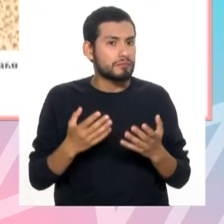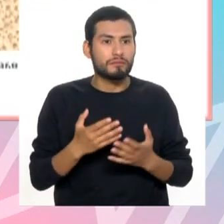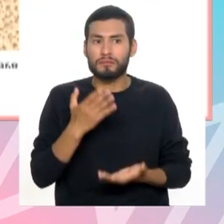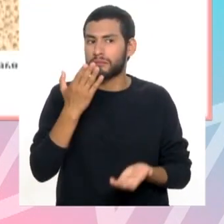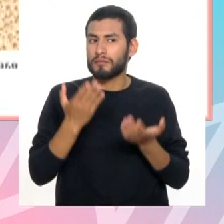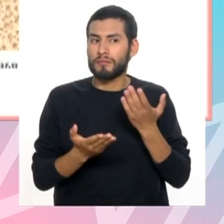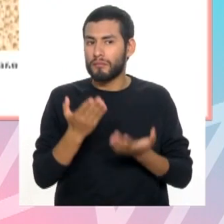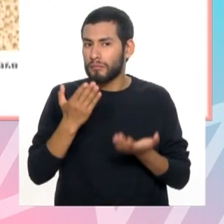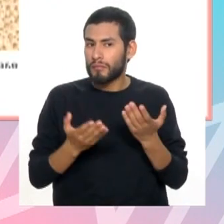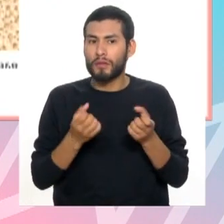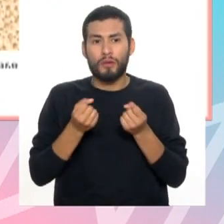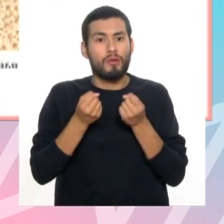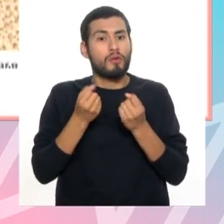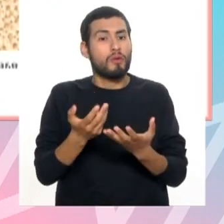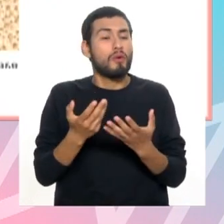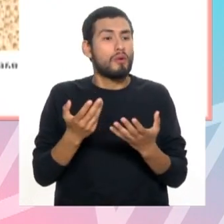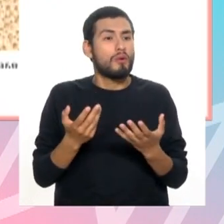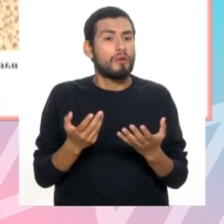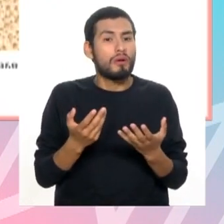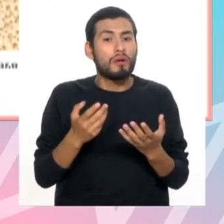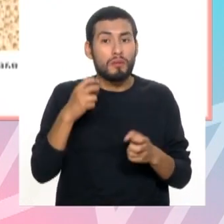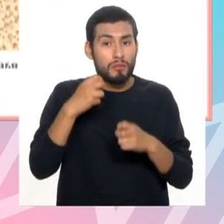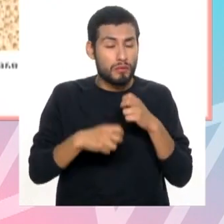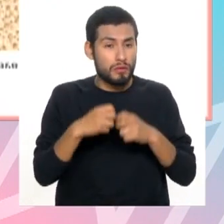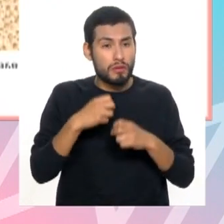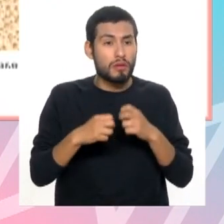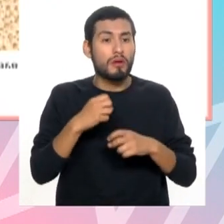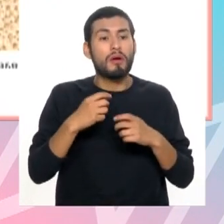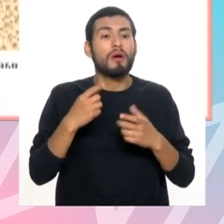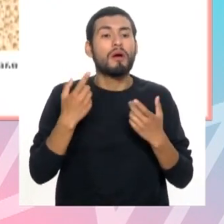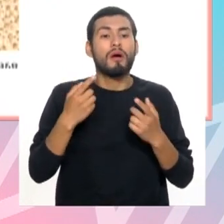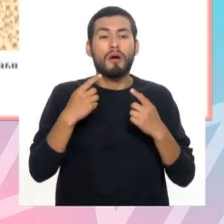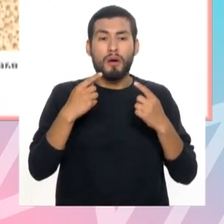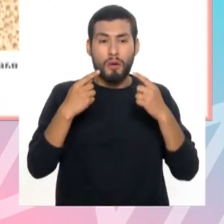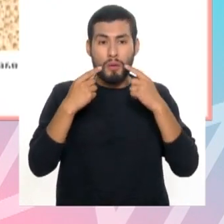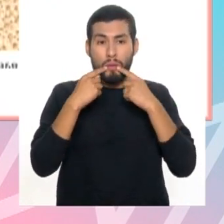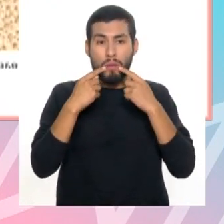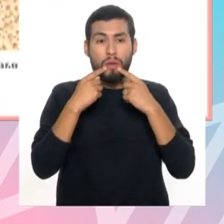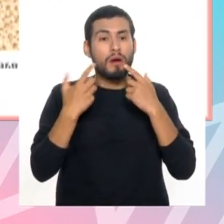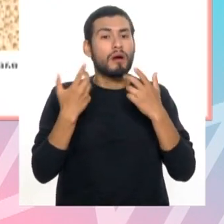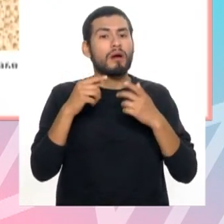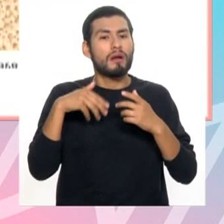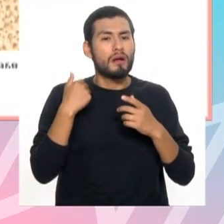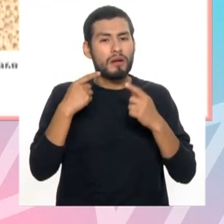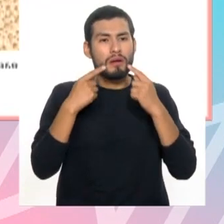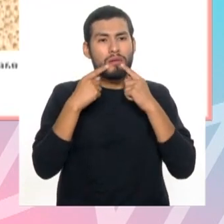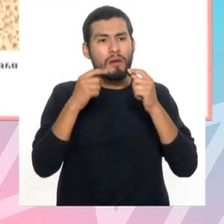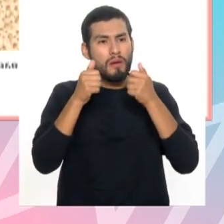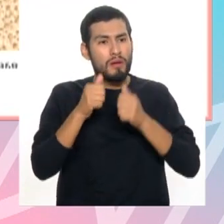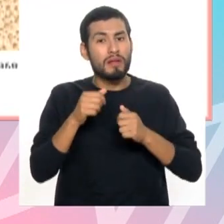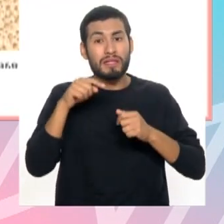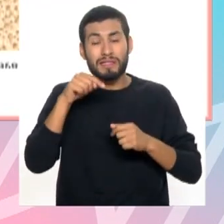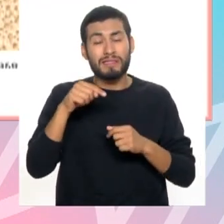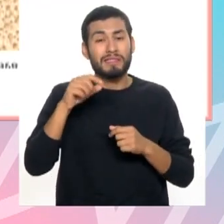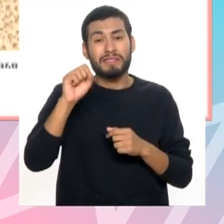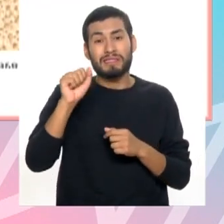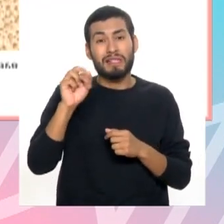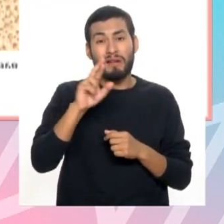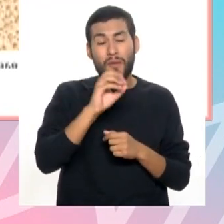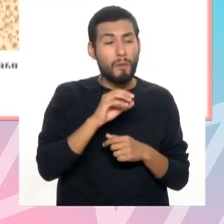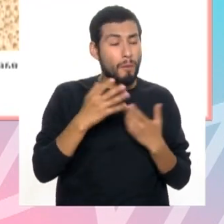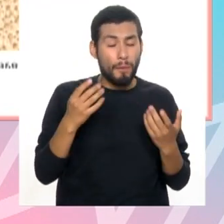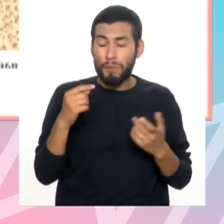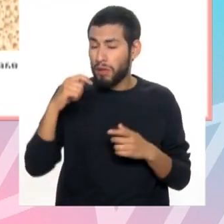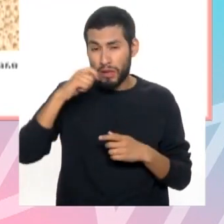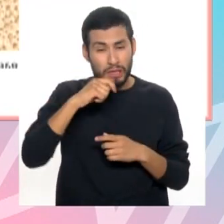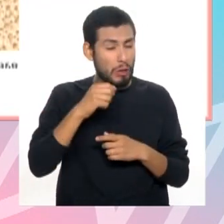repente está ocasionando el problema local, o sea me refiero a la placa bacteriana, al zarro que se está formando porque no nos estamos